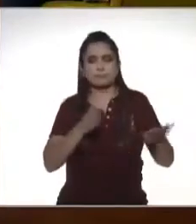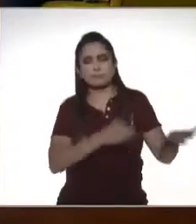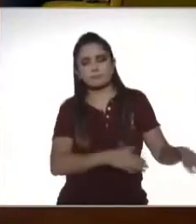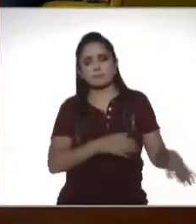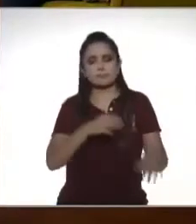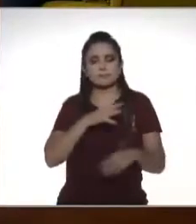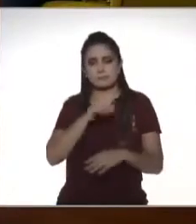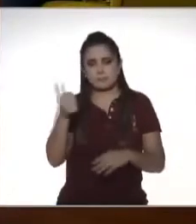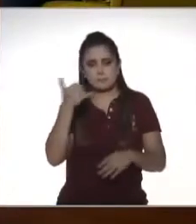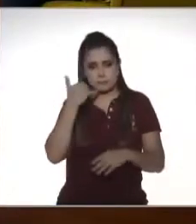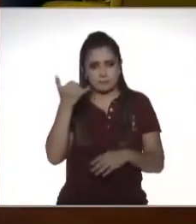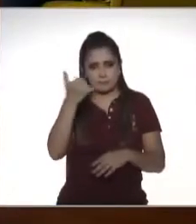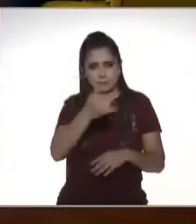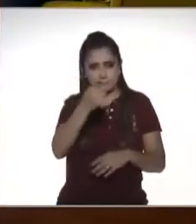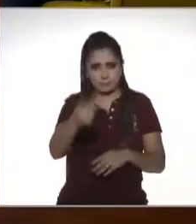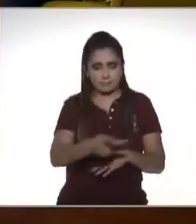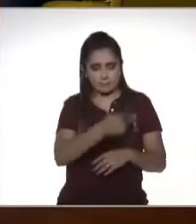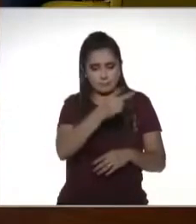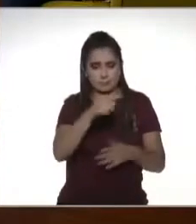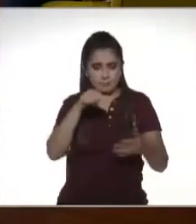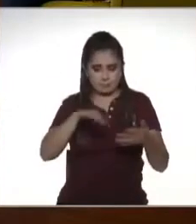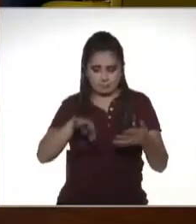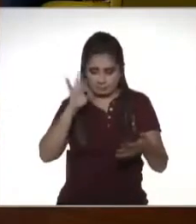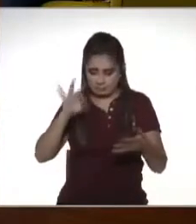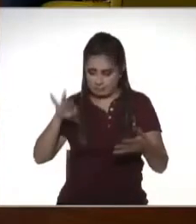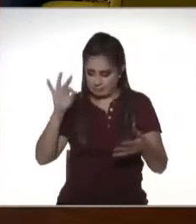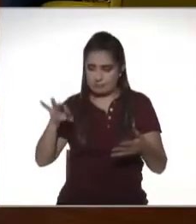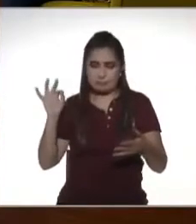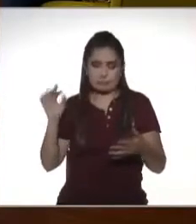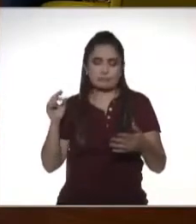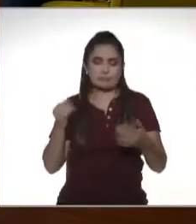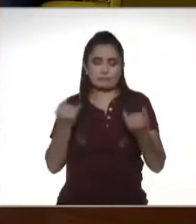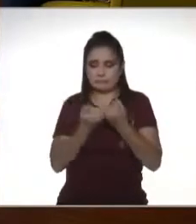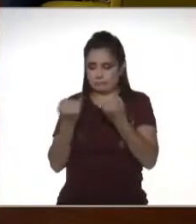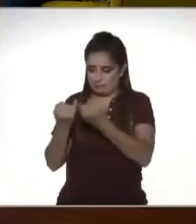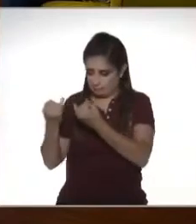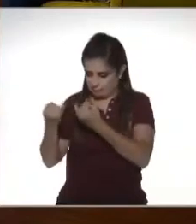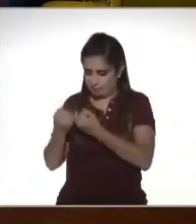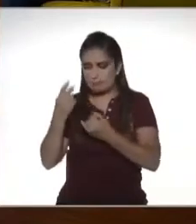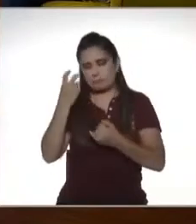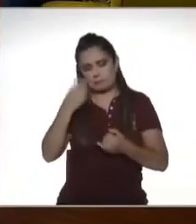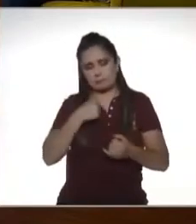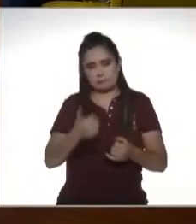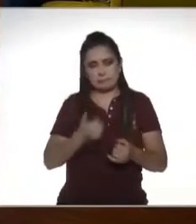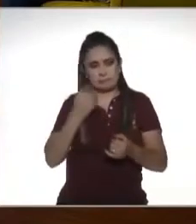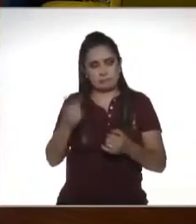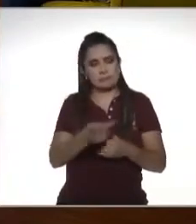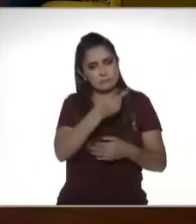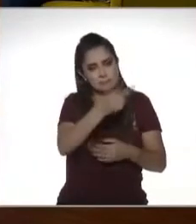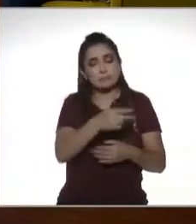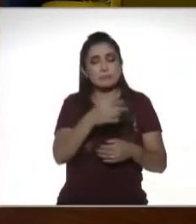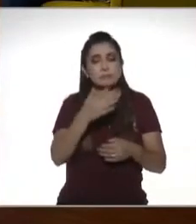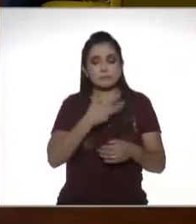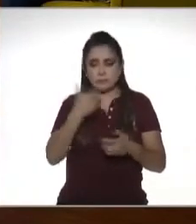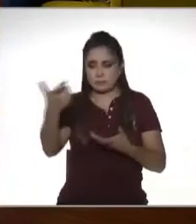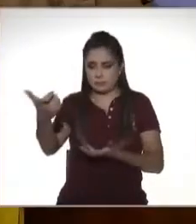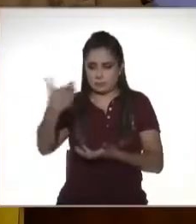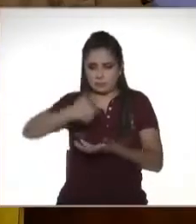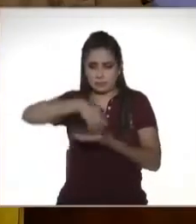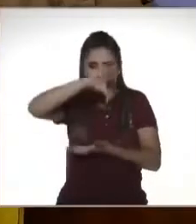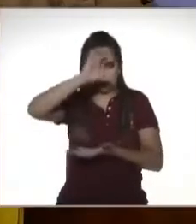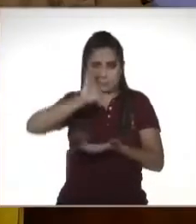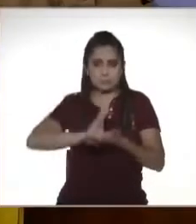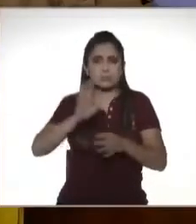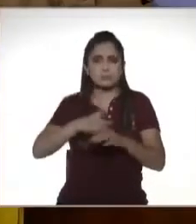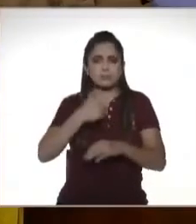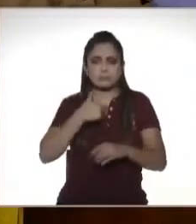Guadalupe Mendoza y tomo esta porque son casos similares que nos llegaron en nuestras redes sociales dice voy a recibir una cantidad de dinero por